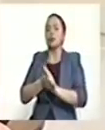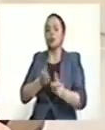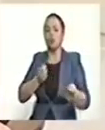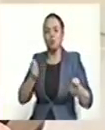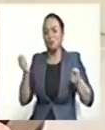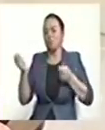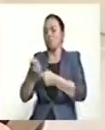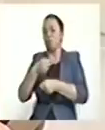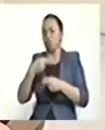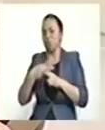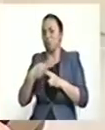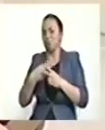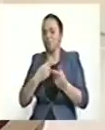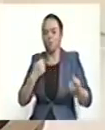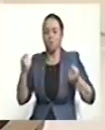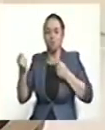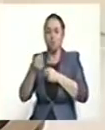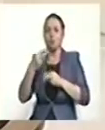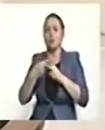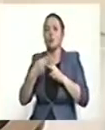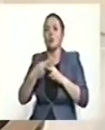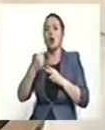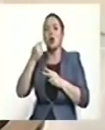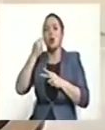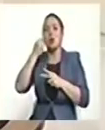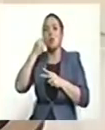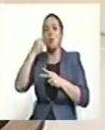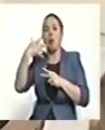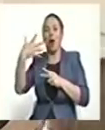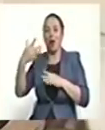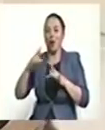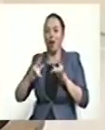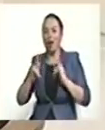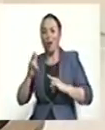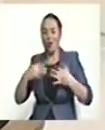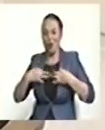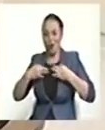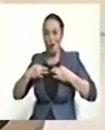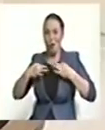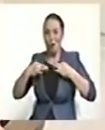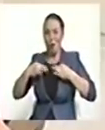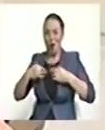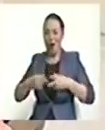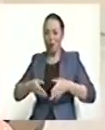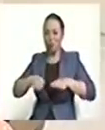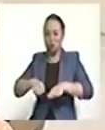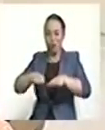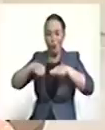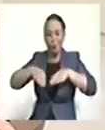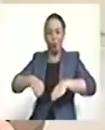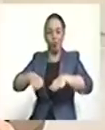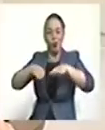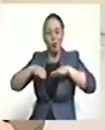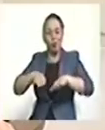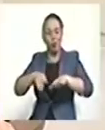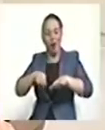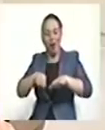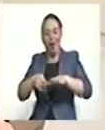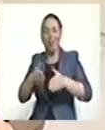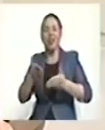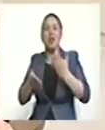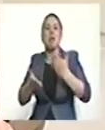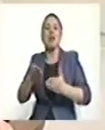mejor una especie de traje de sastrería que ha sido elaborado según las medidas de